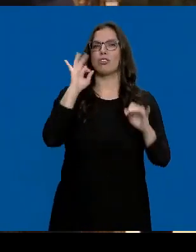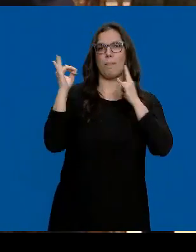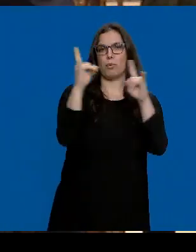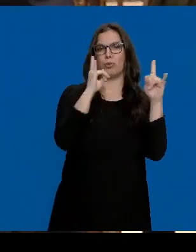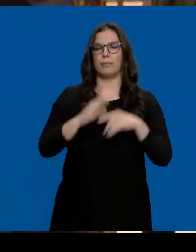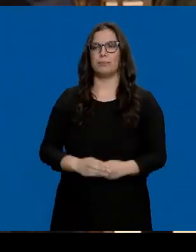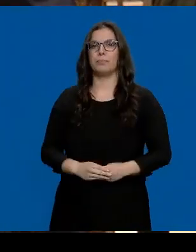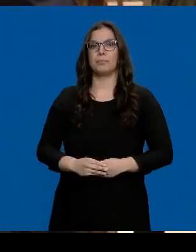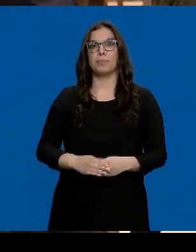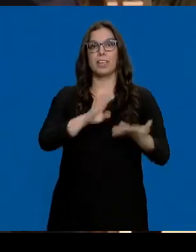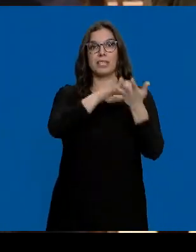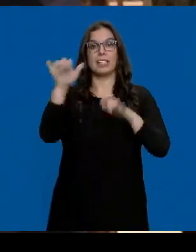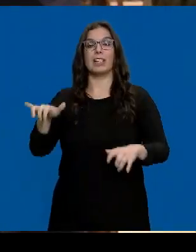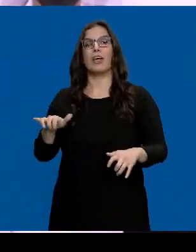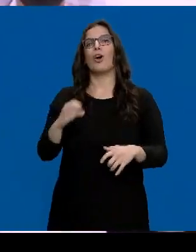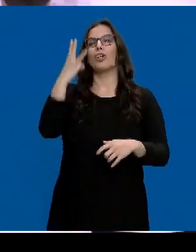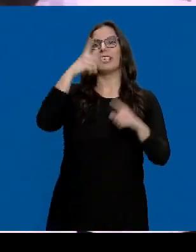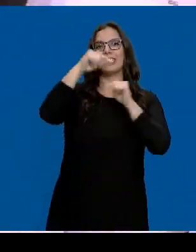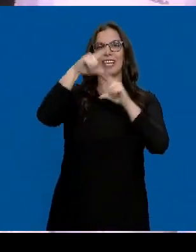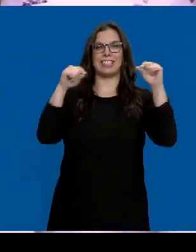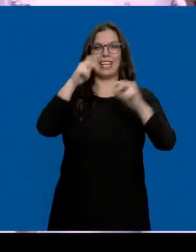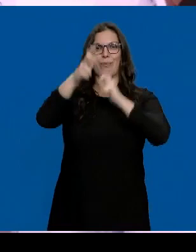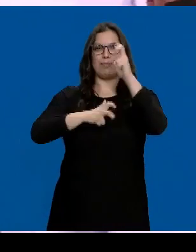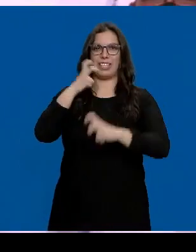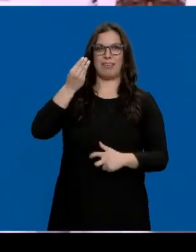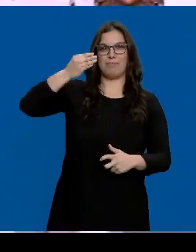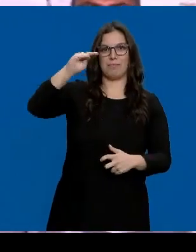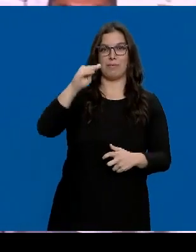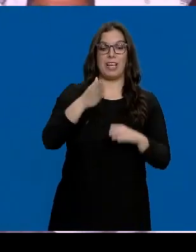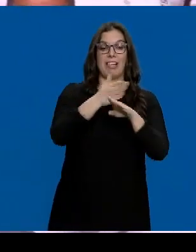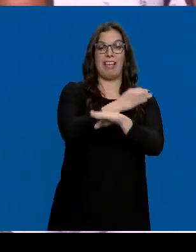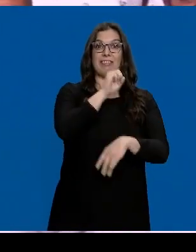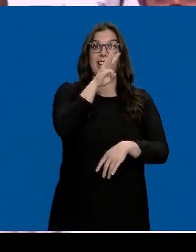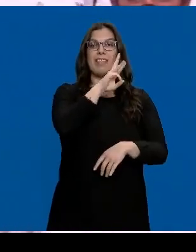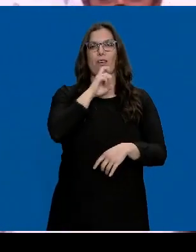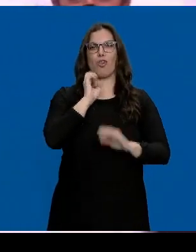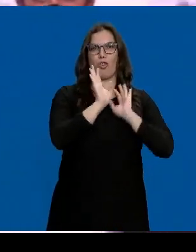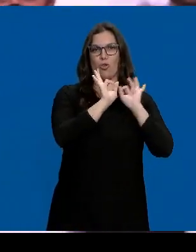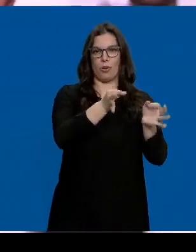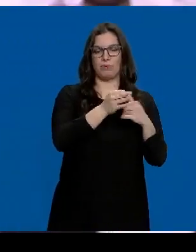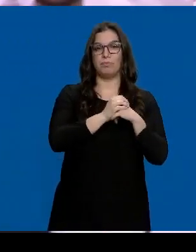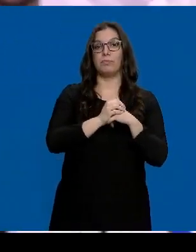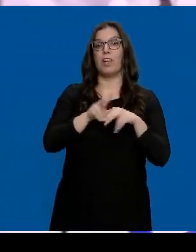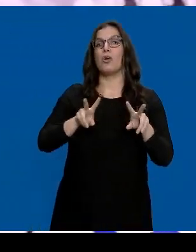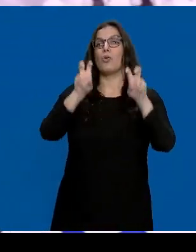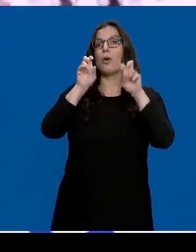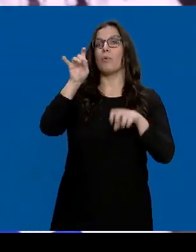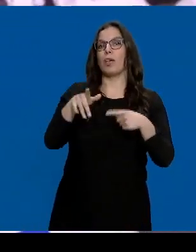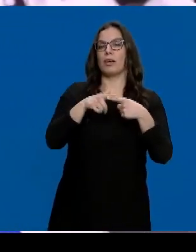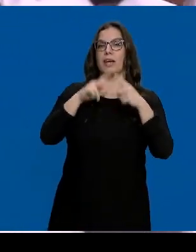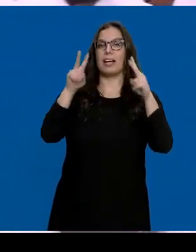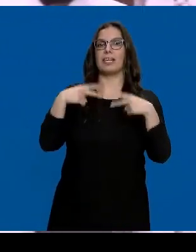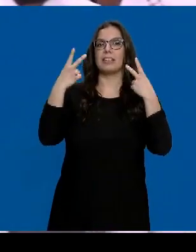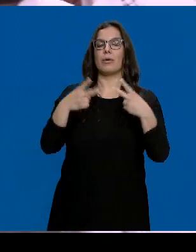Castilla y León ha cosechado otras tres estrellas Michelin, además de mantener las 13 que ya tenía. Las nuevas incorporaciones son el